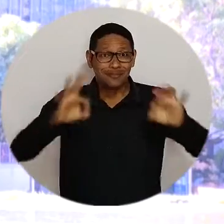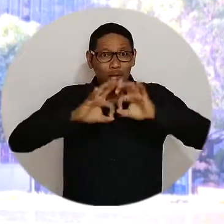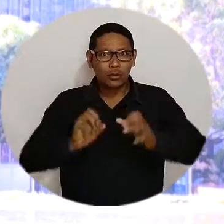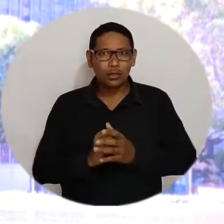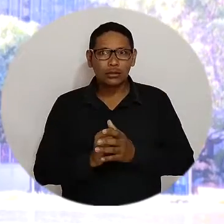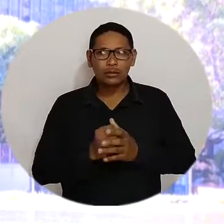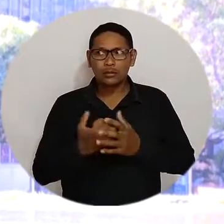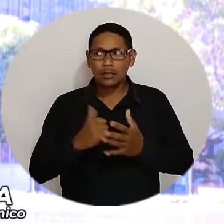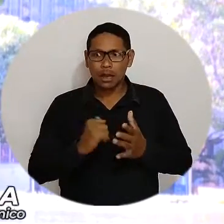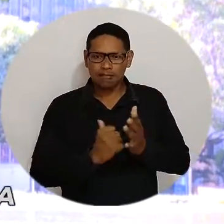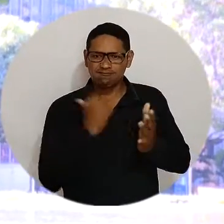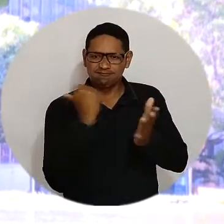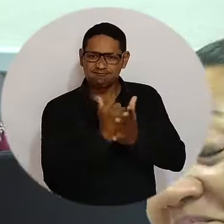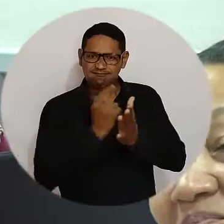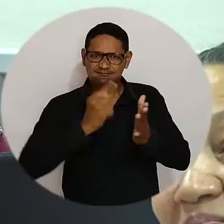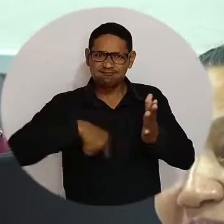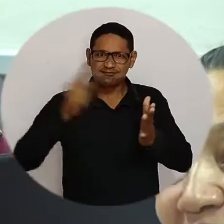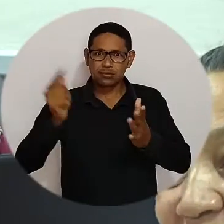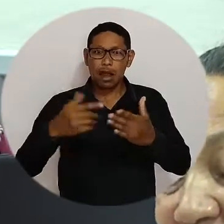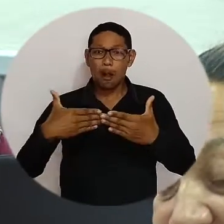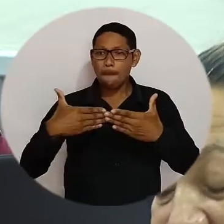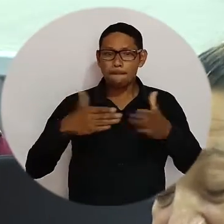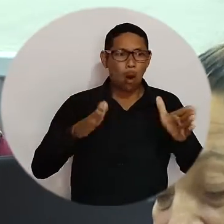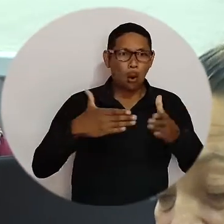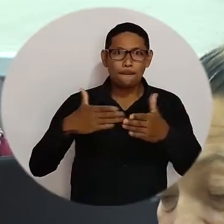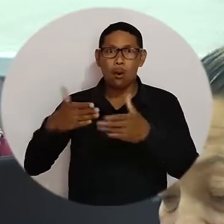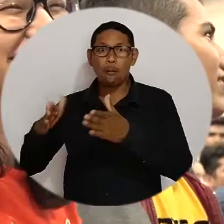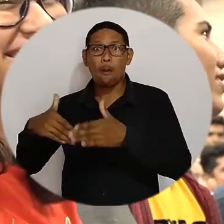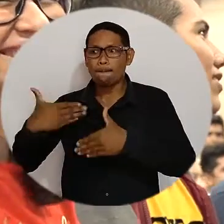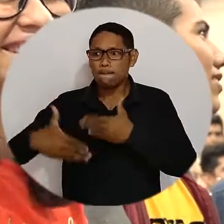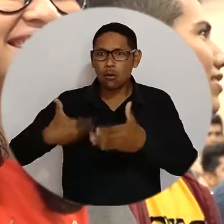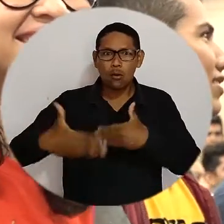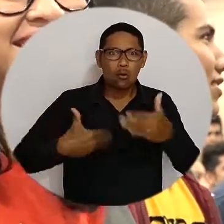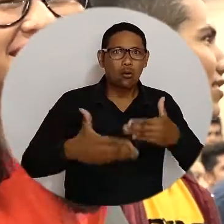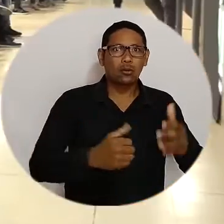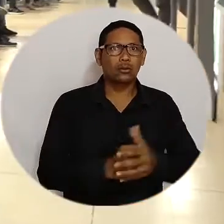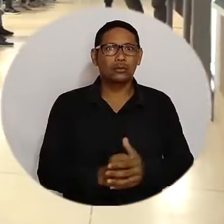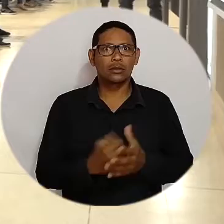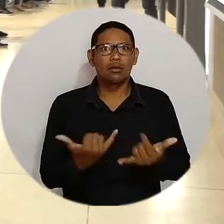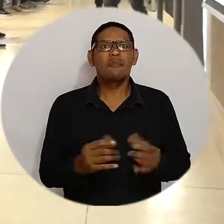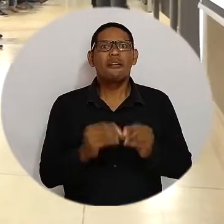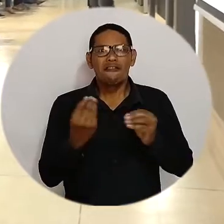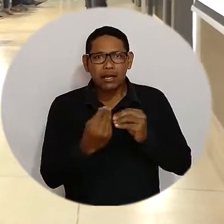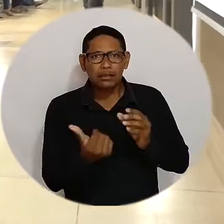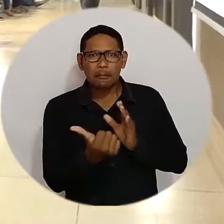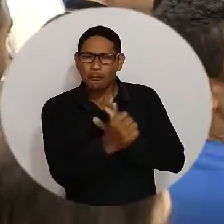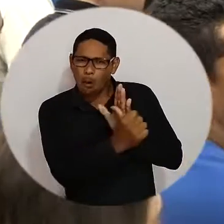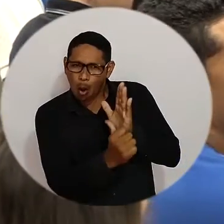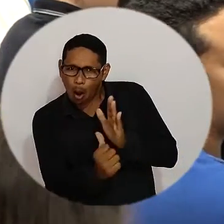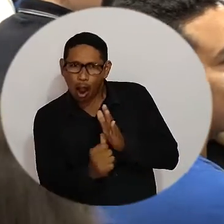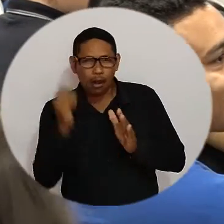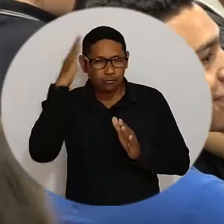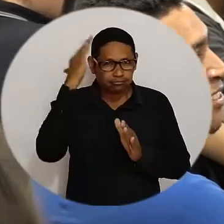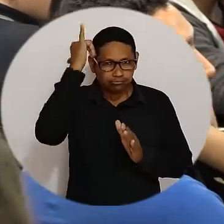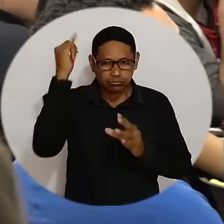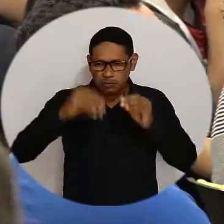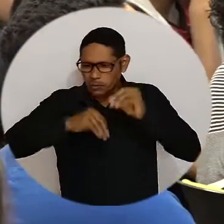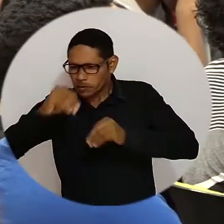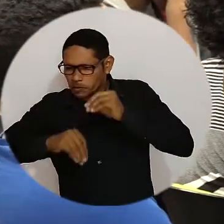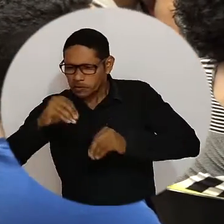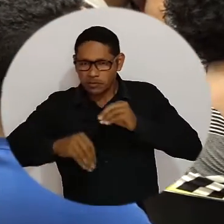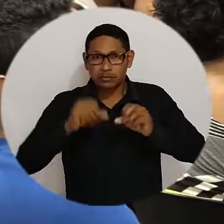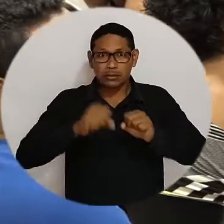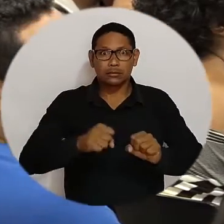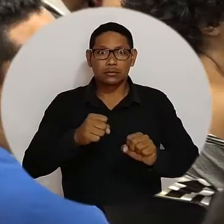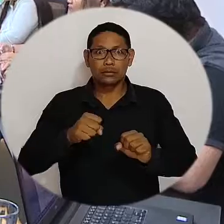obtención de este título es una apertura para muchos procesos en la universidad. Es más fácil crear programas académicos, es más fácil para nosotros